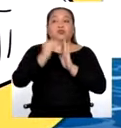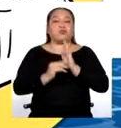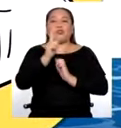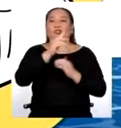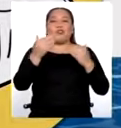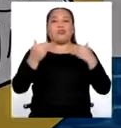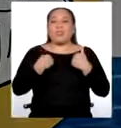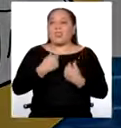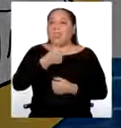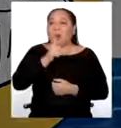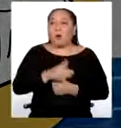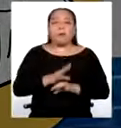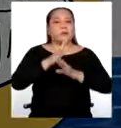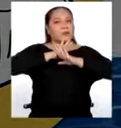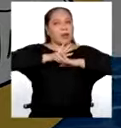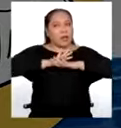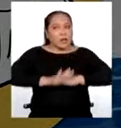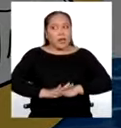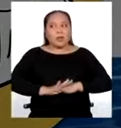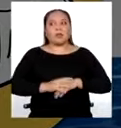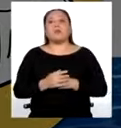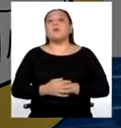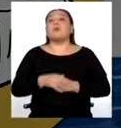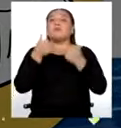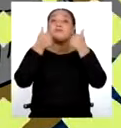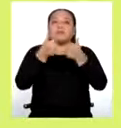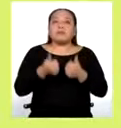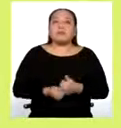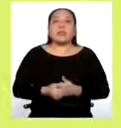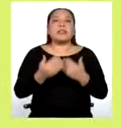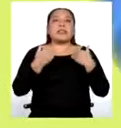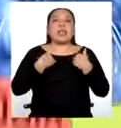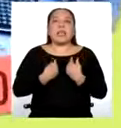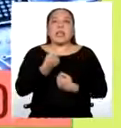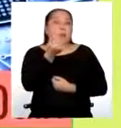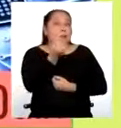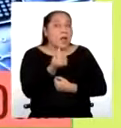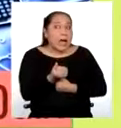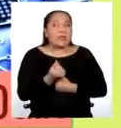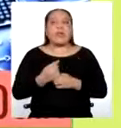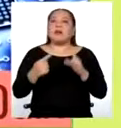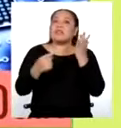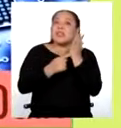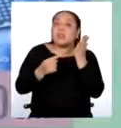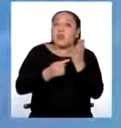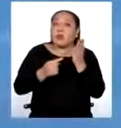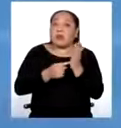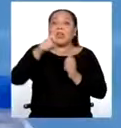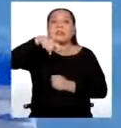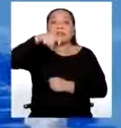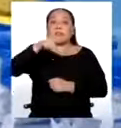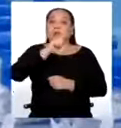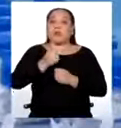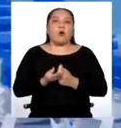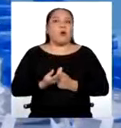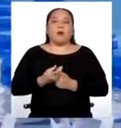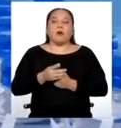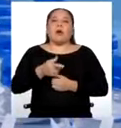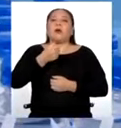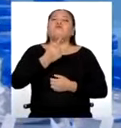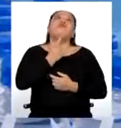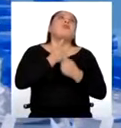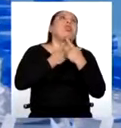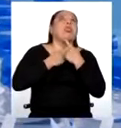de agua. Pero que no cunde el pánico, porque felizmente cuentan con el dinero y la tecnología necesaria para no morirse de sed.